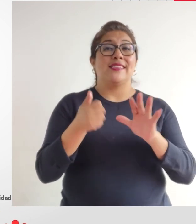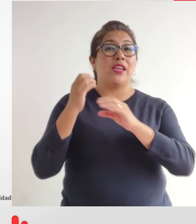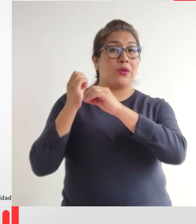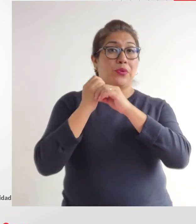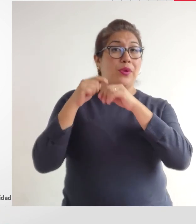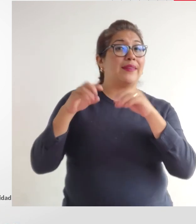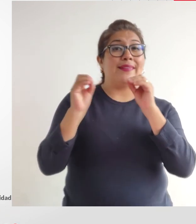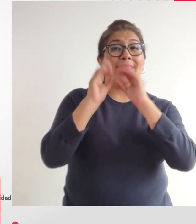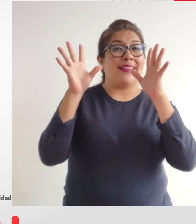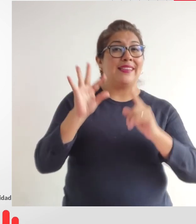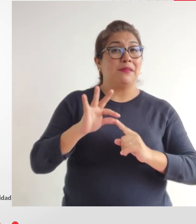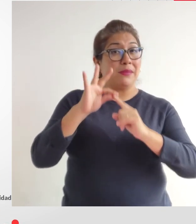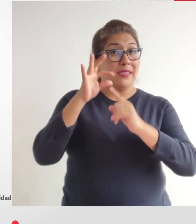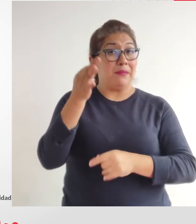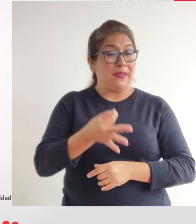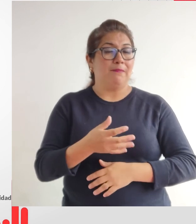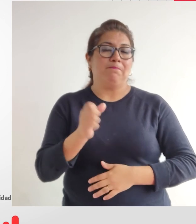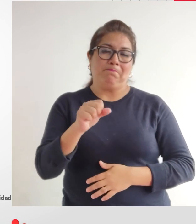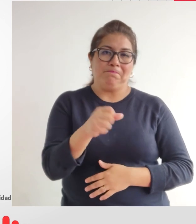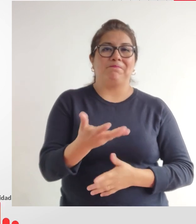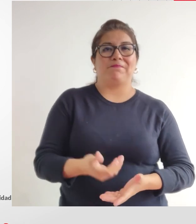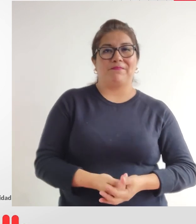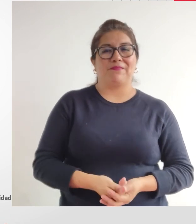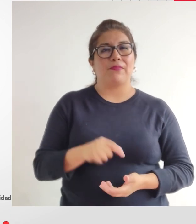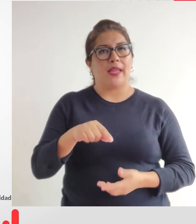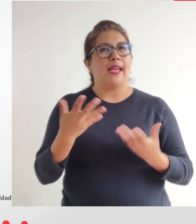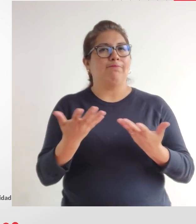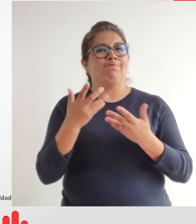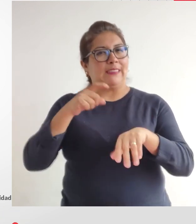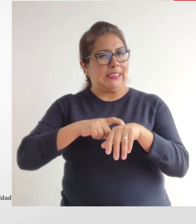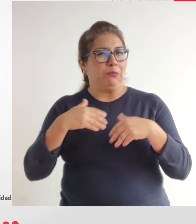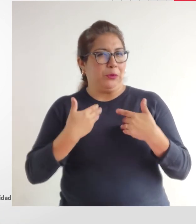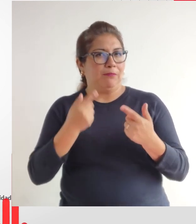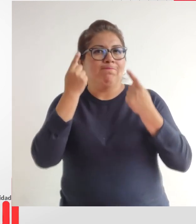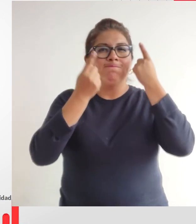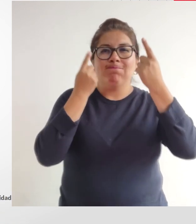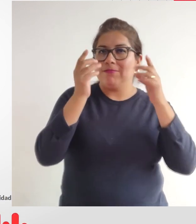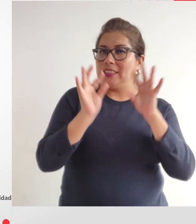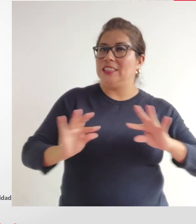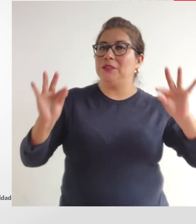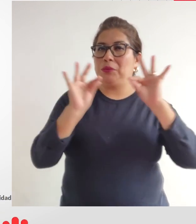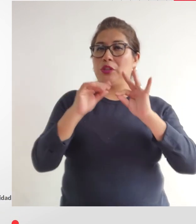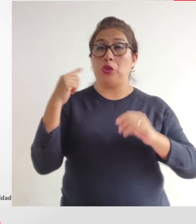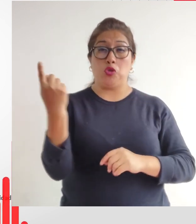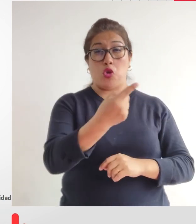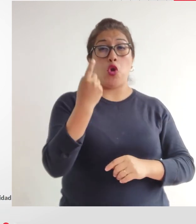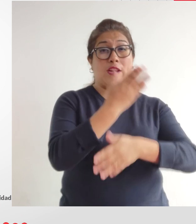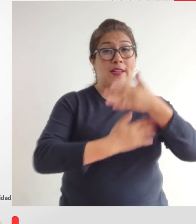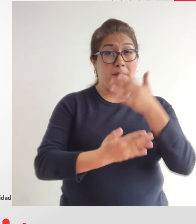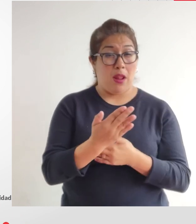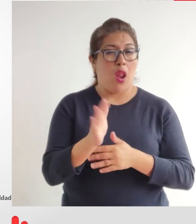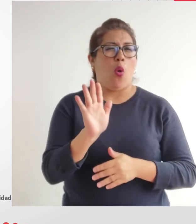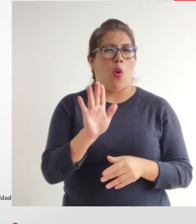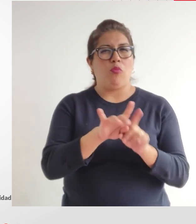octubre un día muy especial Efectivamente día de reflexión importante no solamente para las personas con